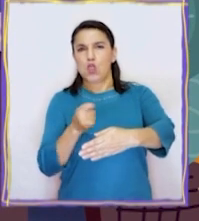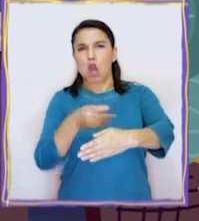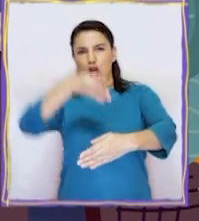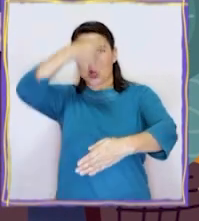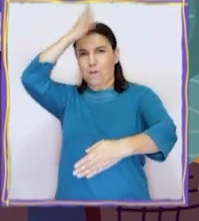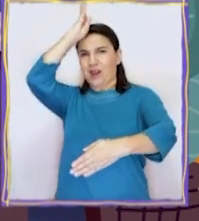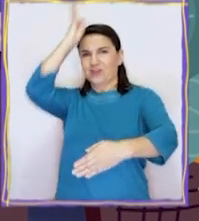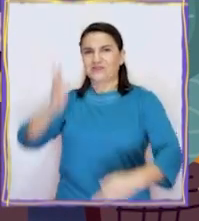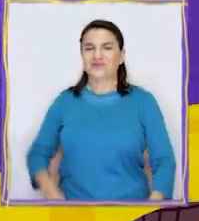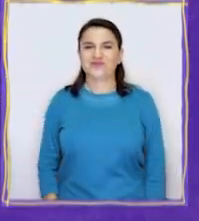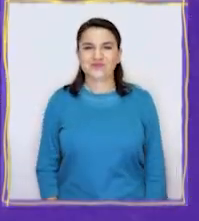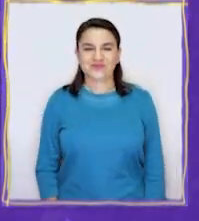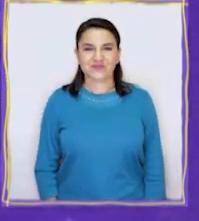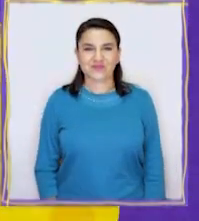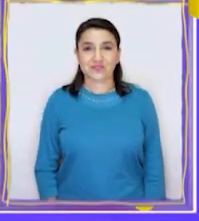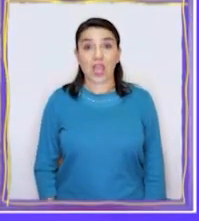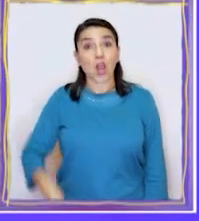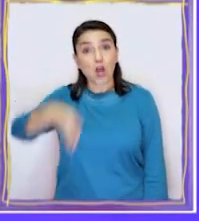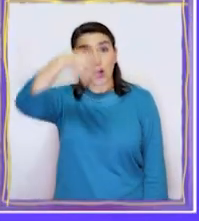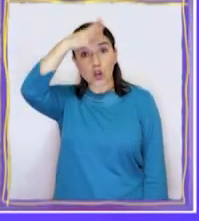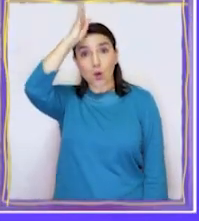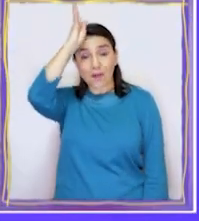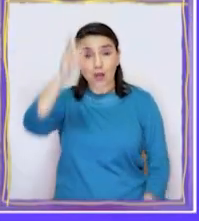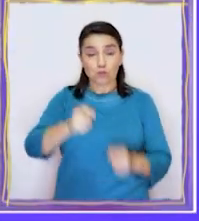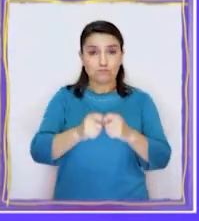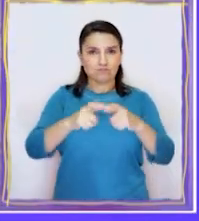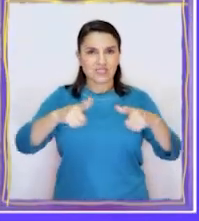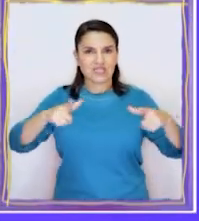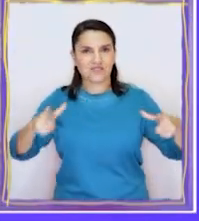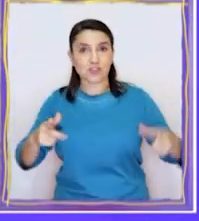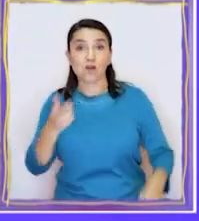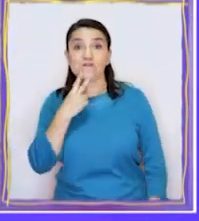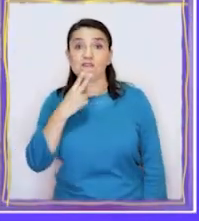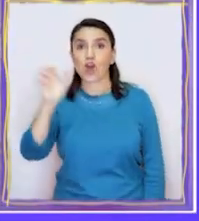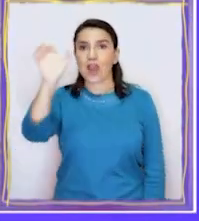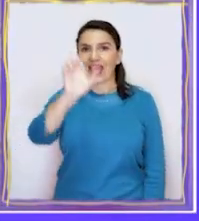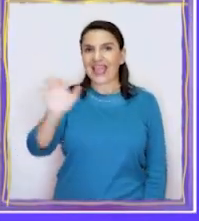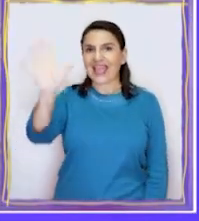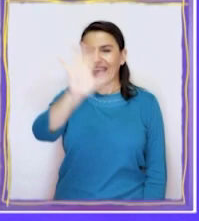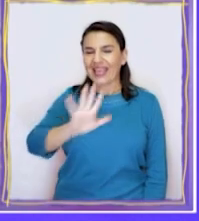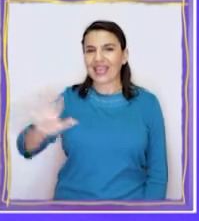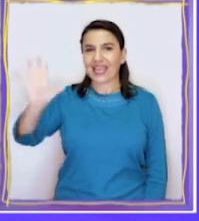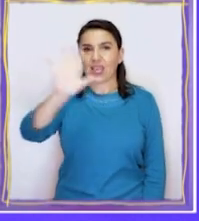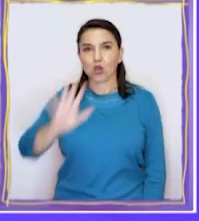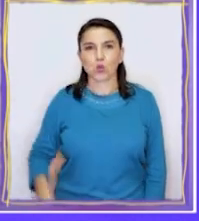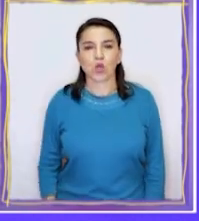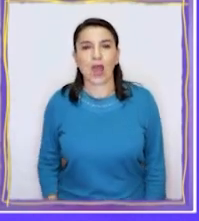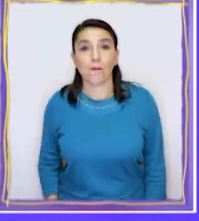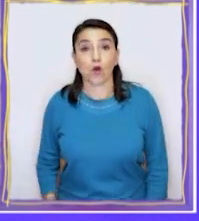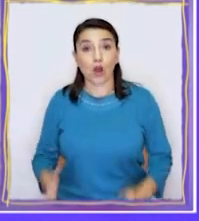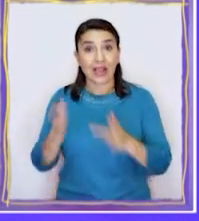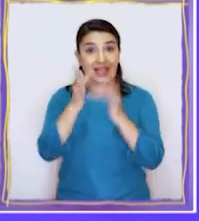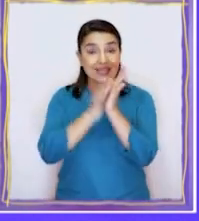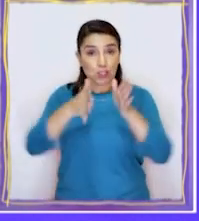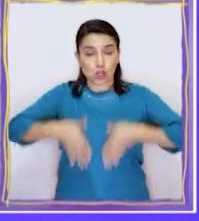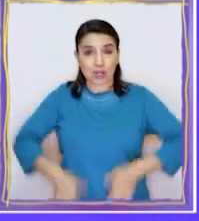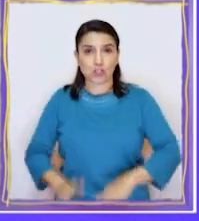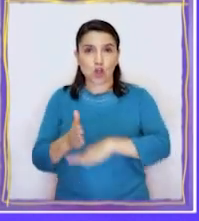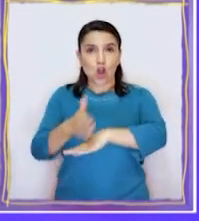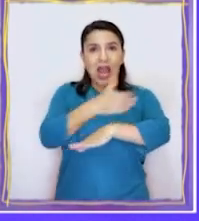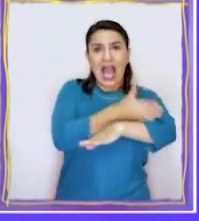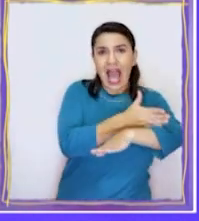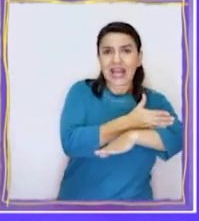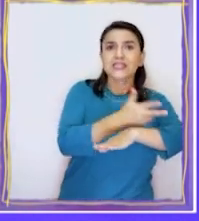Legión Romana. Los romanos fueron una civilización que vivió en Europa desde el siglo VIII a.C.